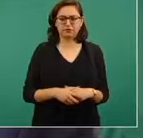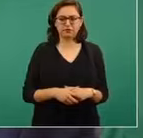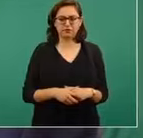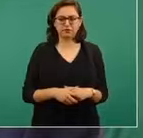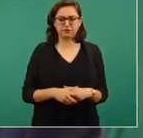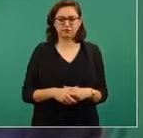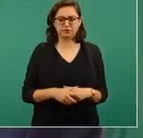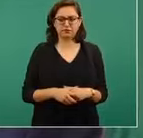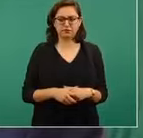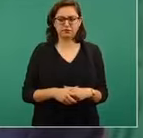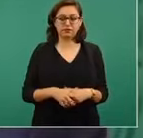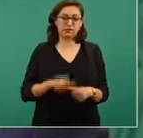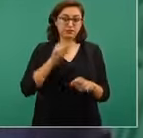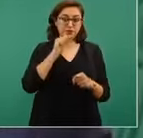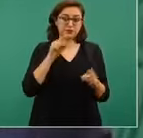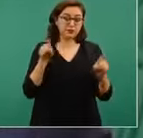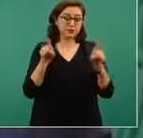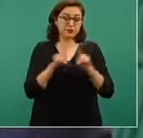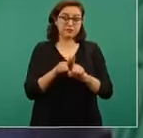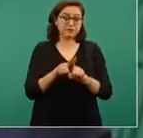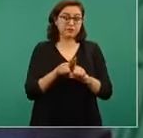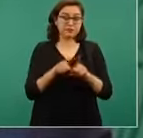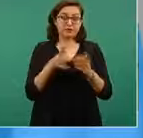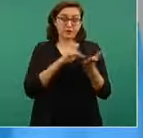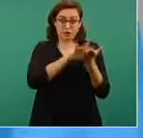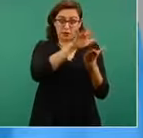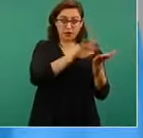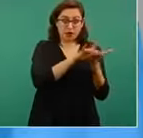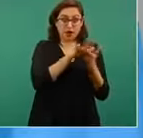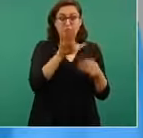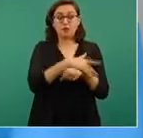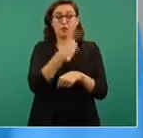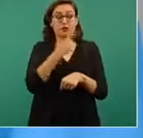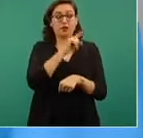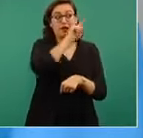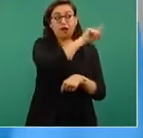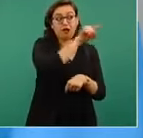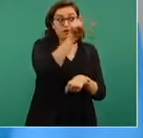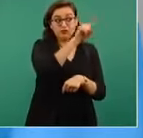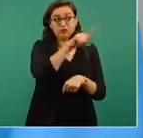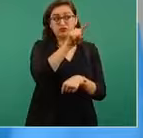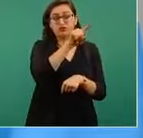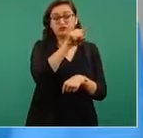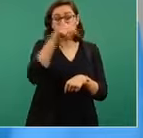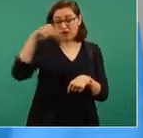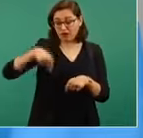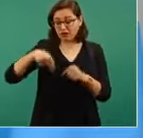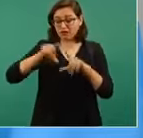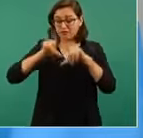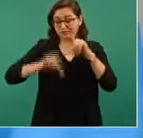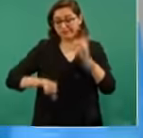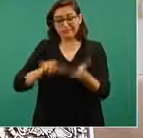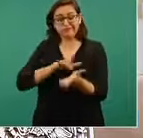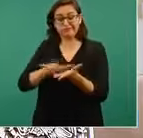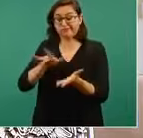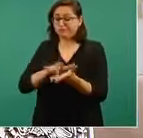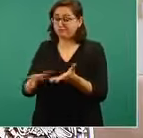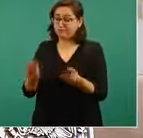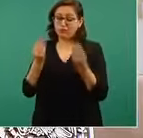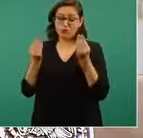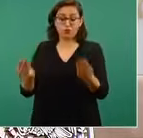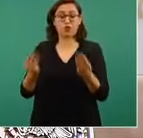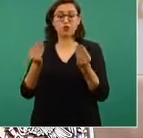ellos ayudan a México, porque ayudan mucho a México los migrantes. Es la